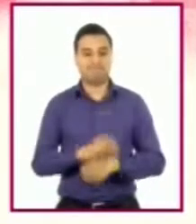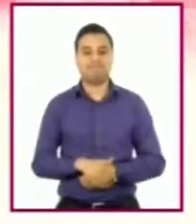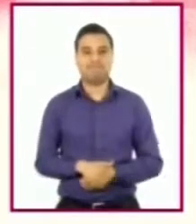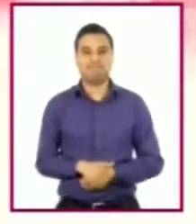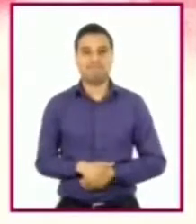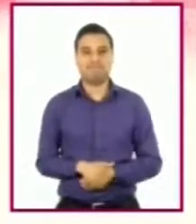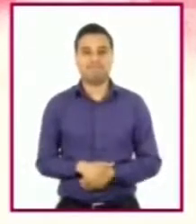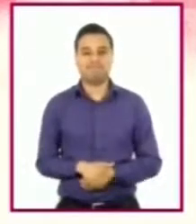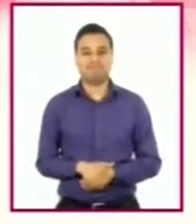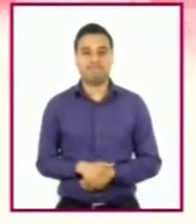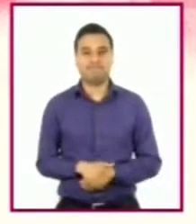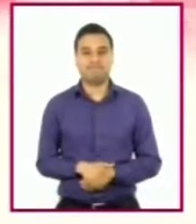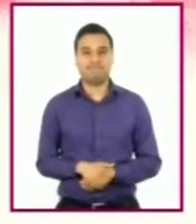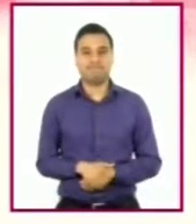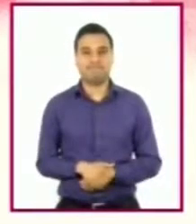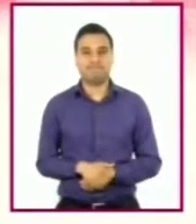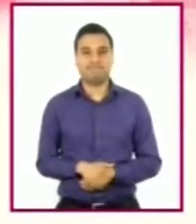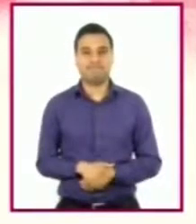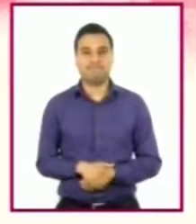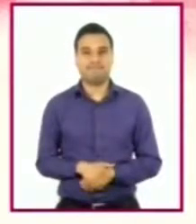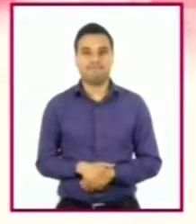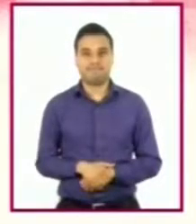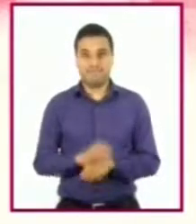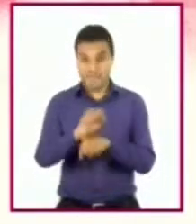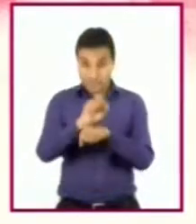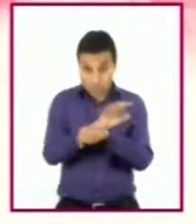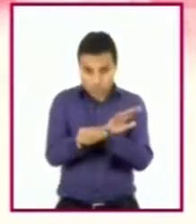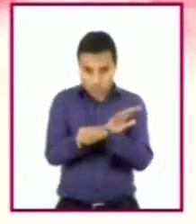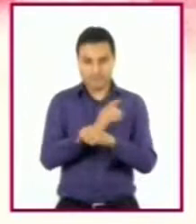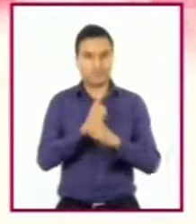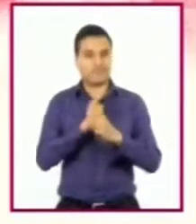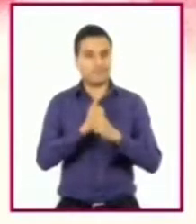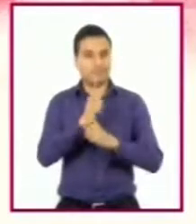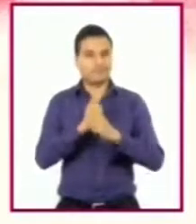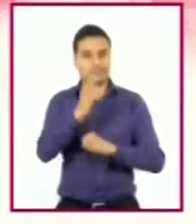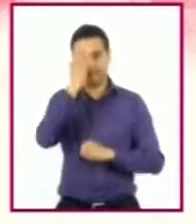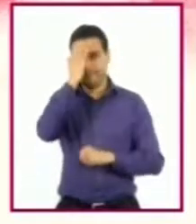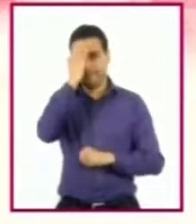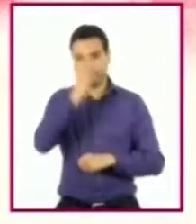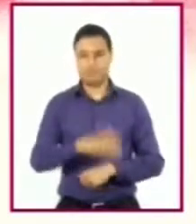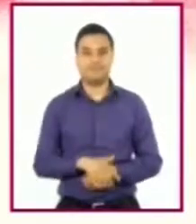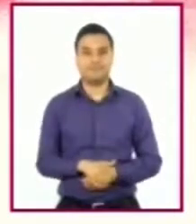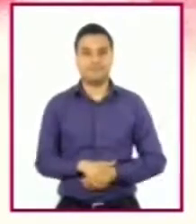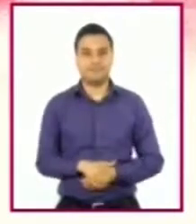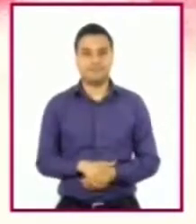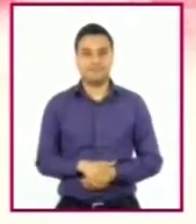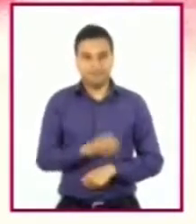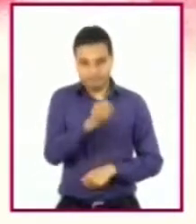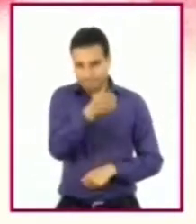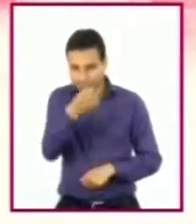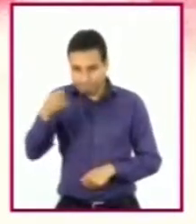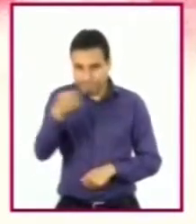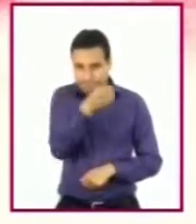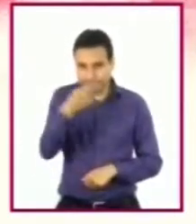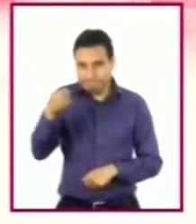reconocer emociones, organizar,